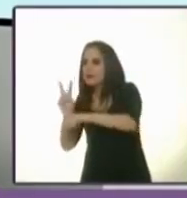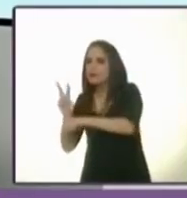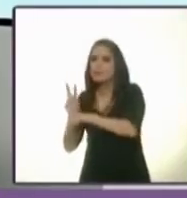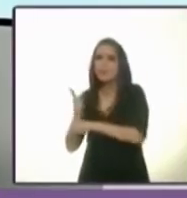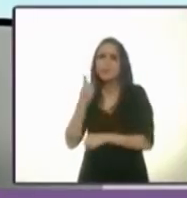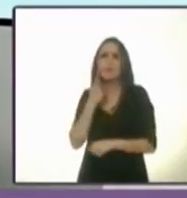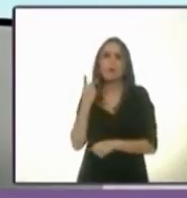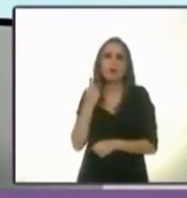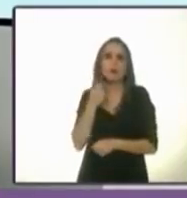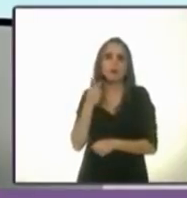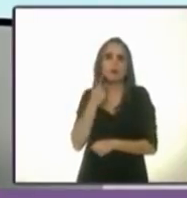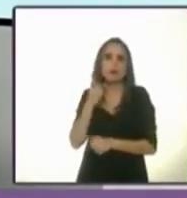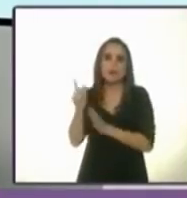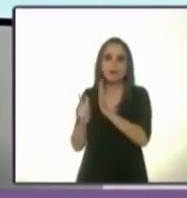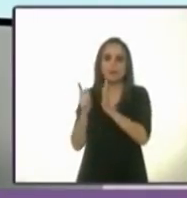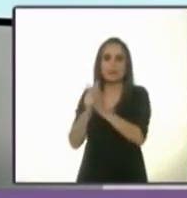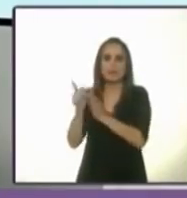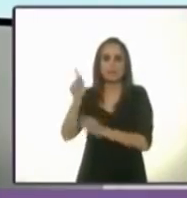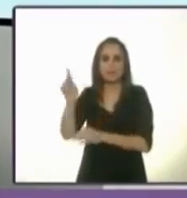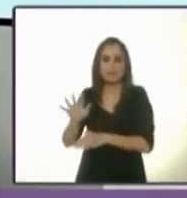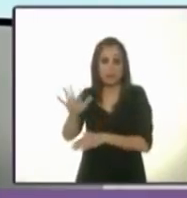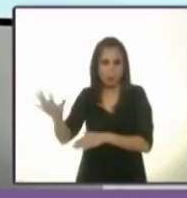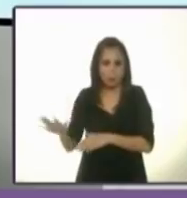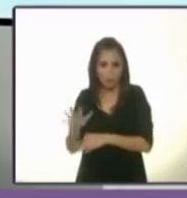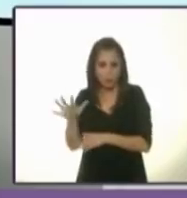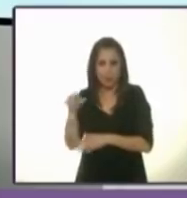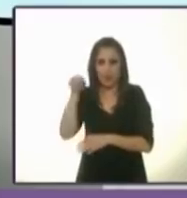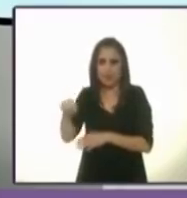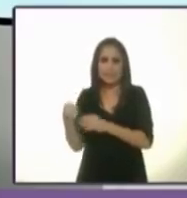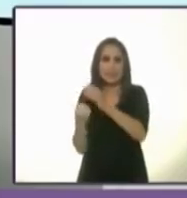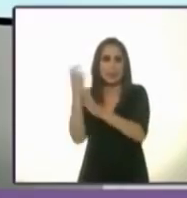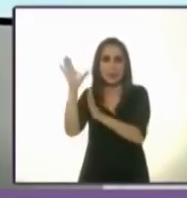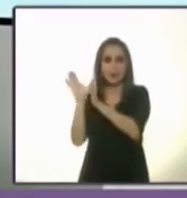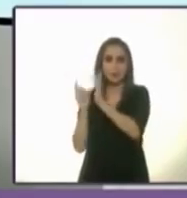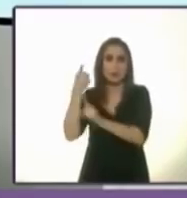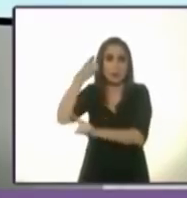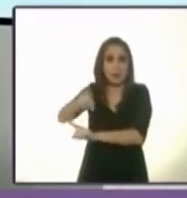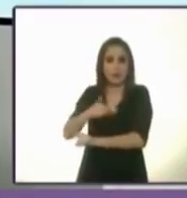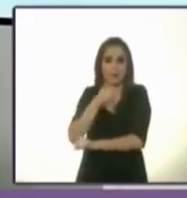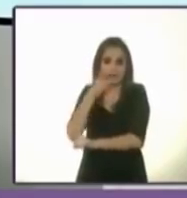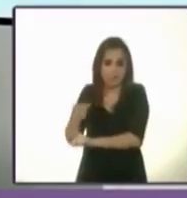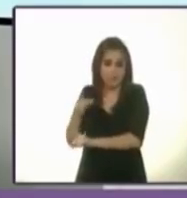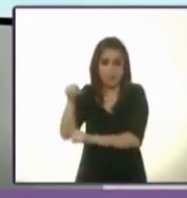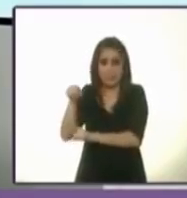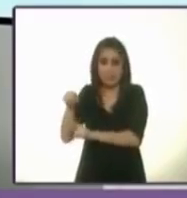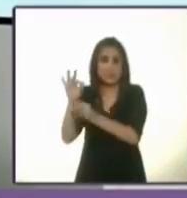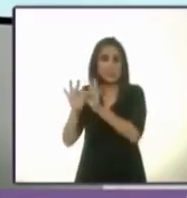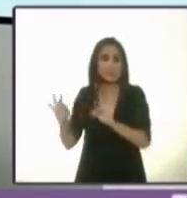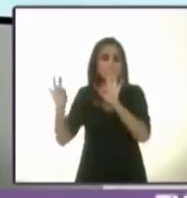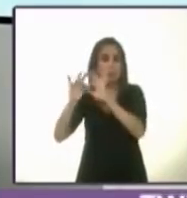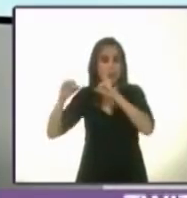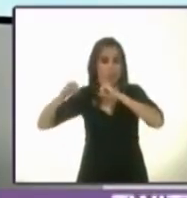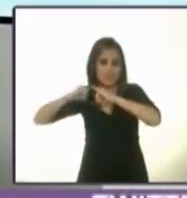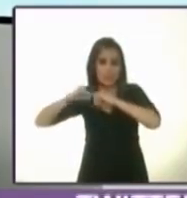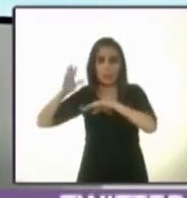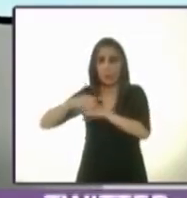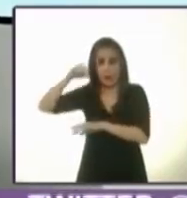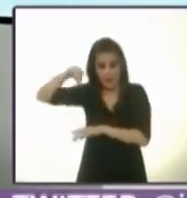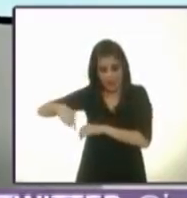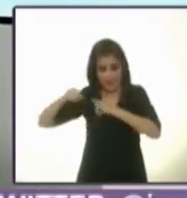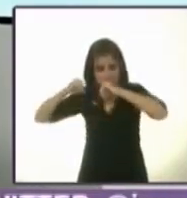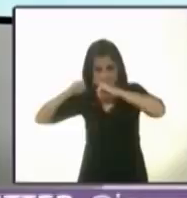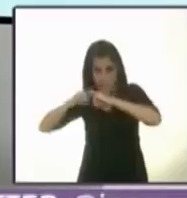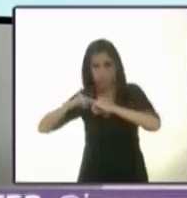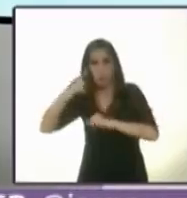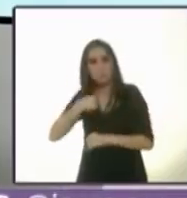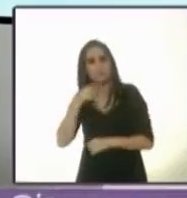Políticas Públicas, que es un ordenamiento que viene también en nuestra nueva constitución, que es muy importante porque es a través de ese organismo como vamos a